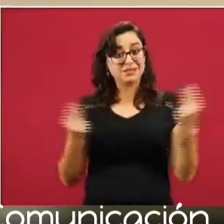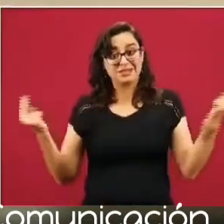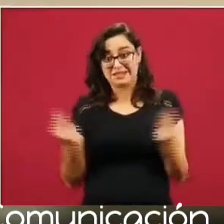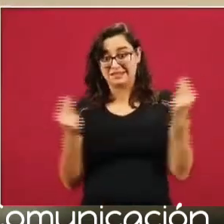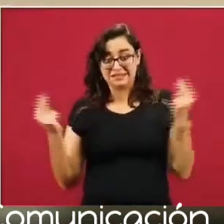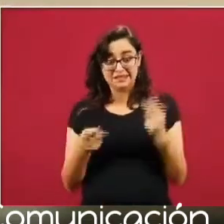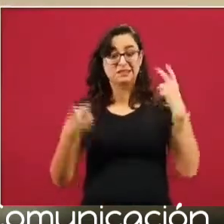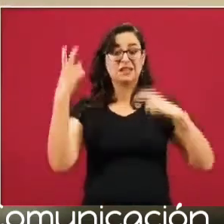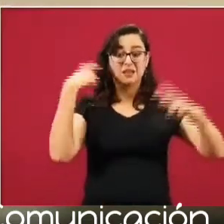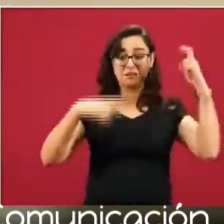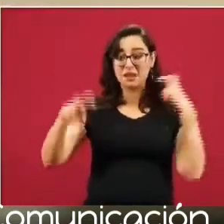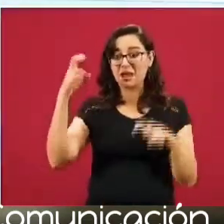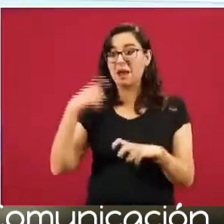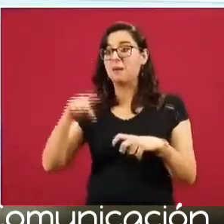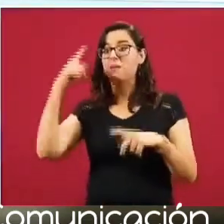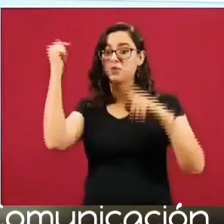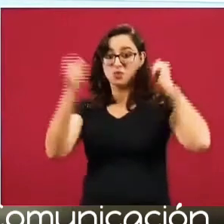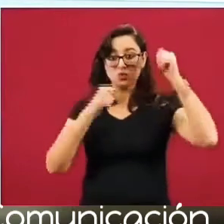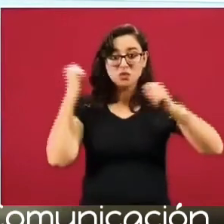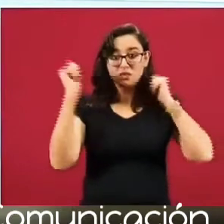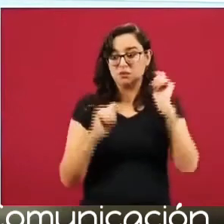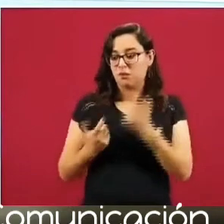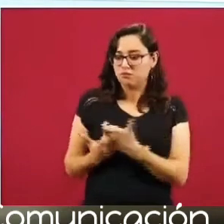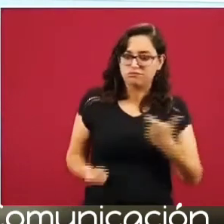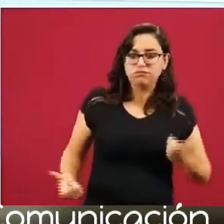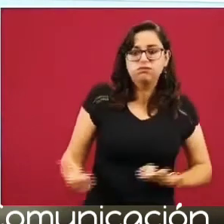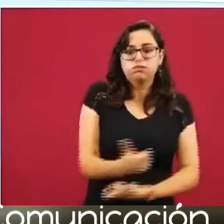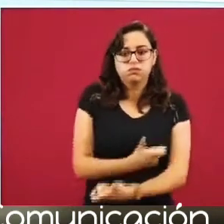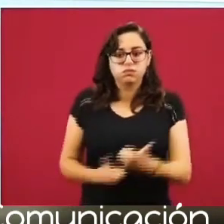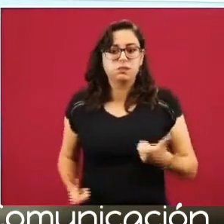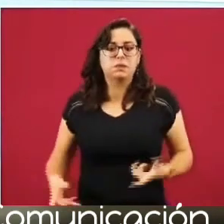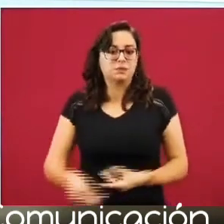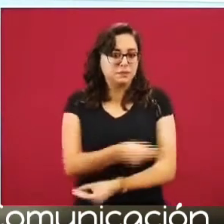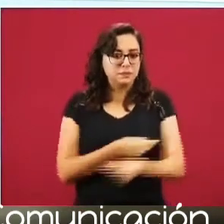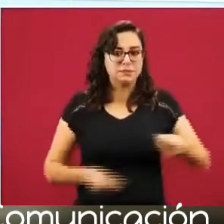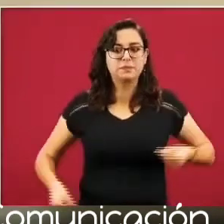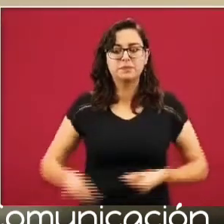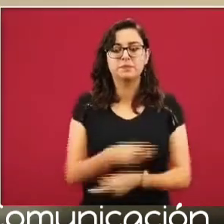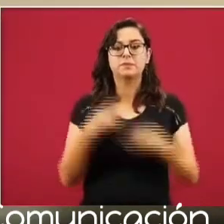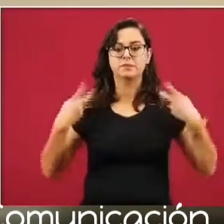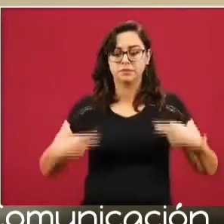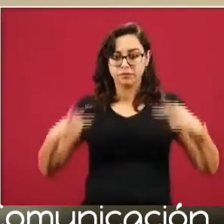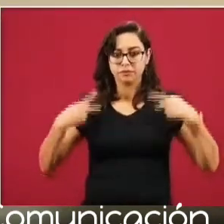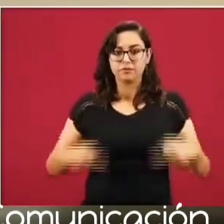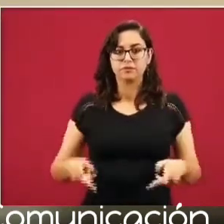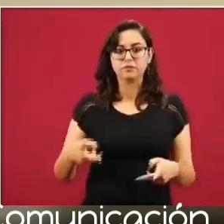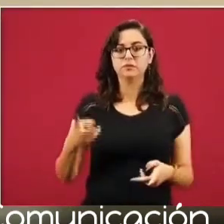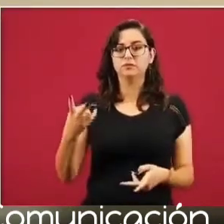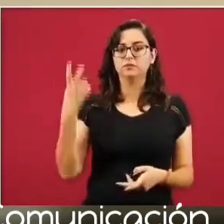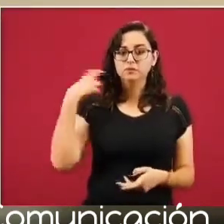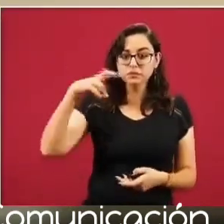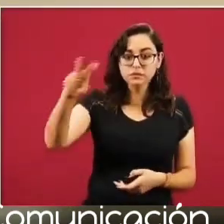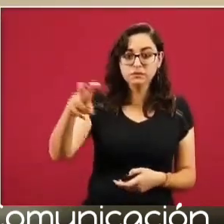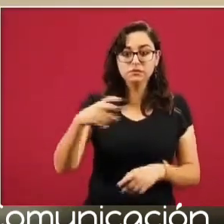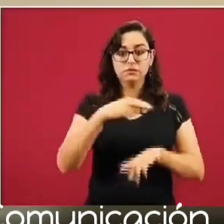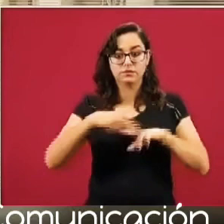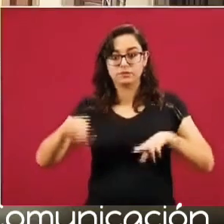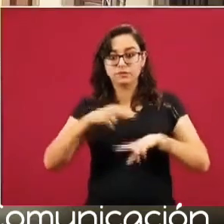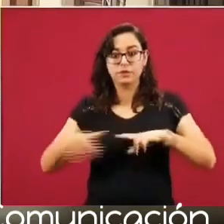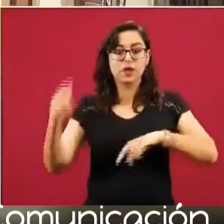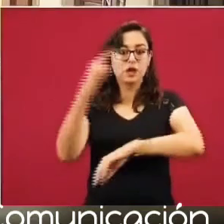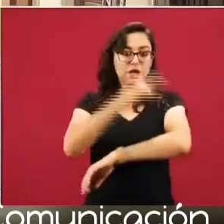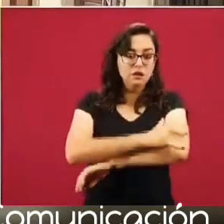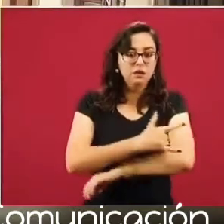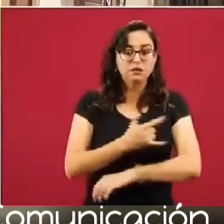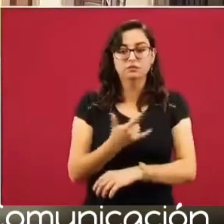sector reactivador de economía. Cuando la gente viaja, no solamente gasta en el boleto de avión o en el hospedaje,